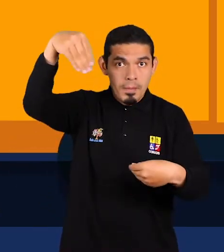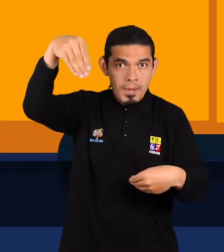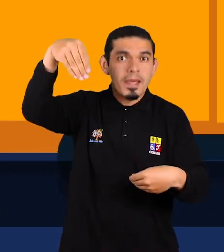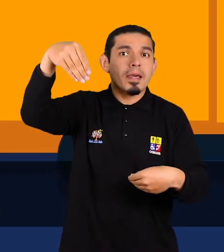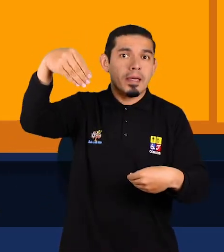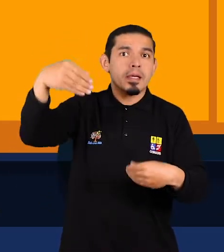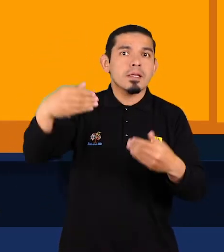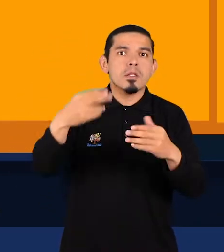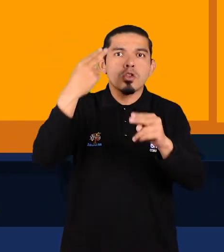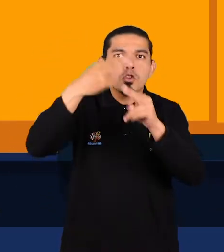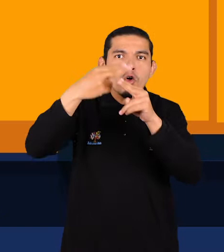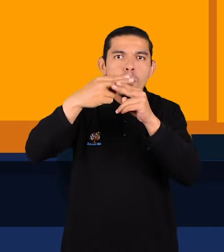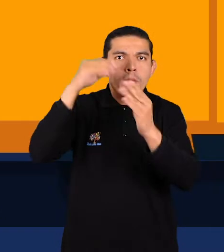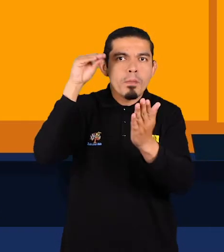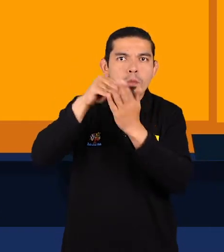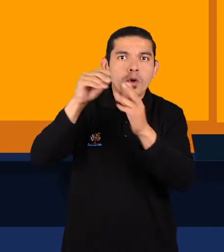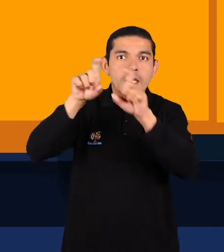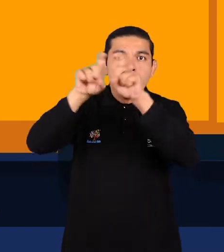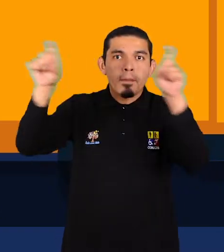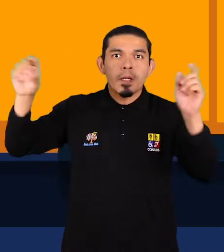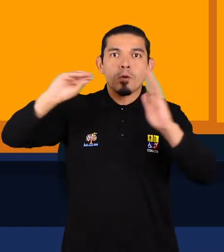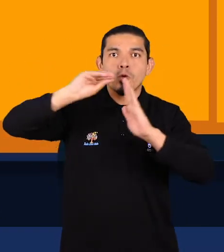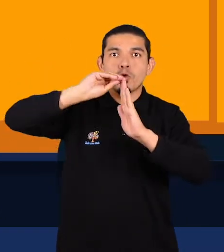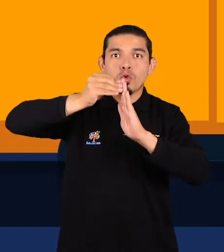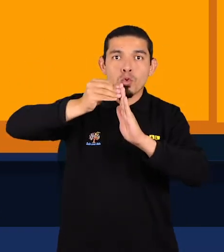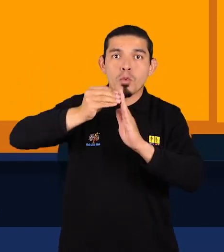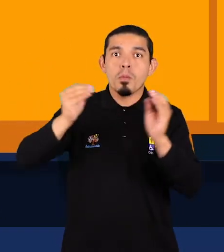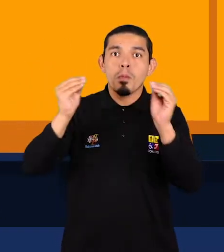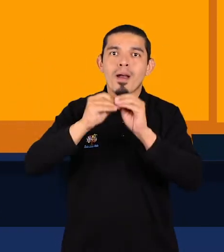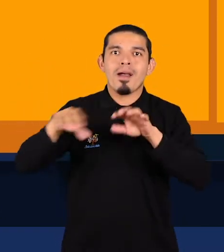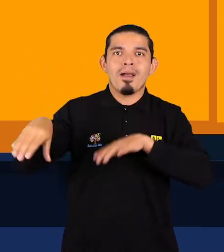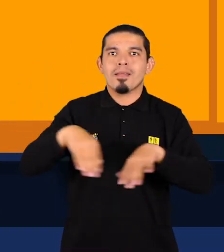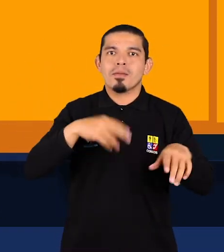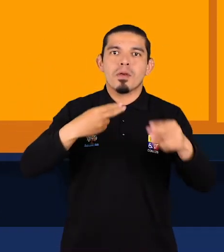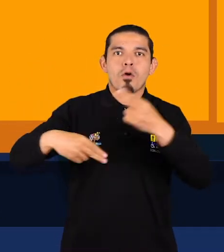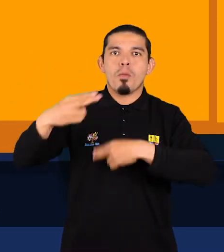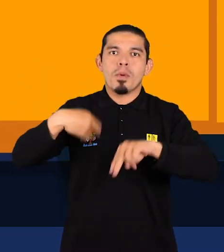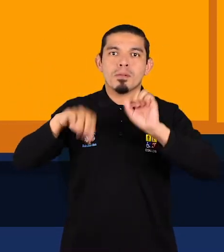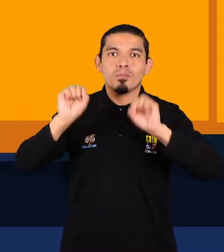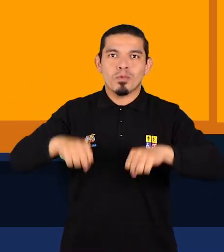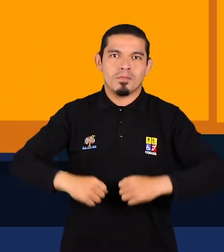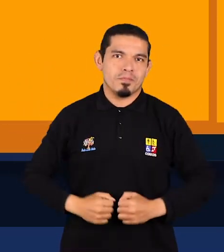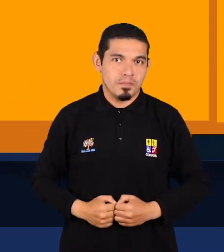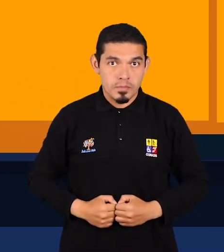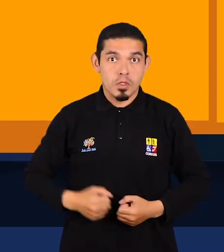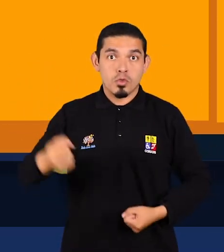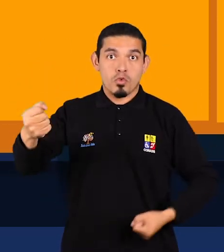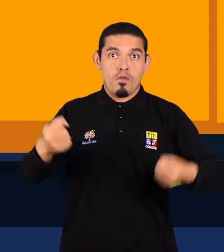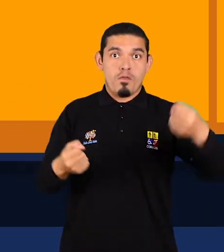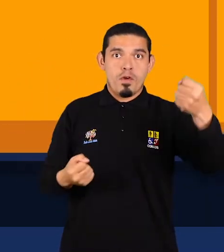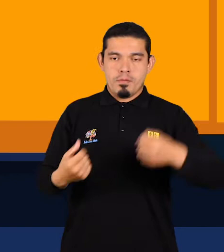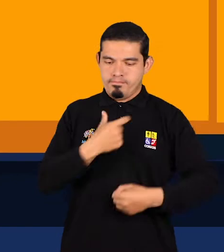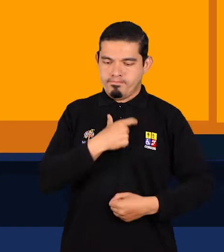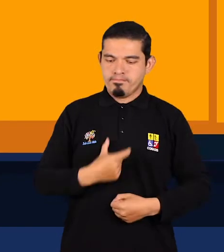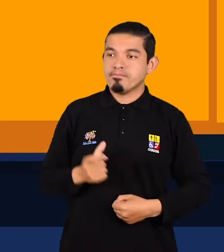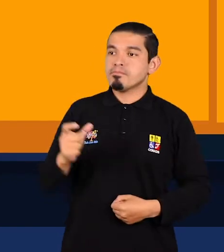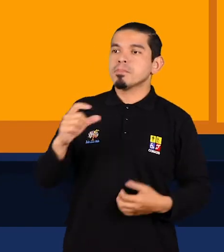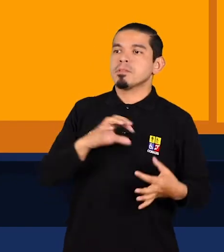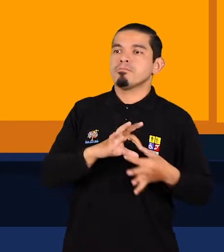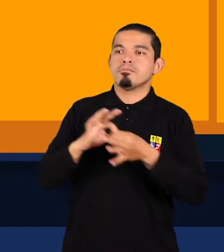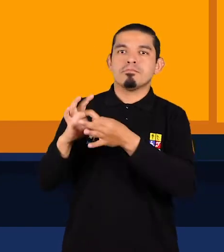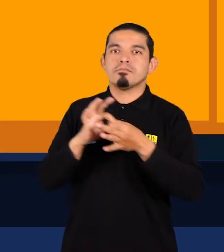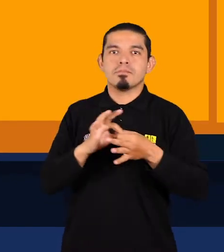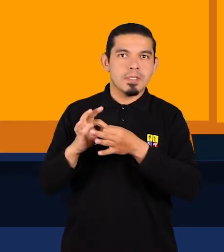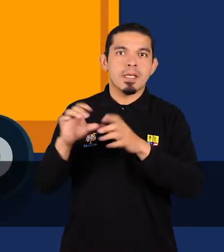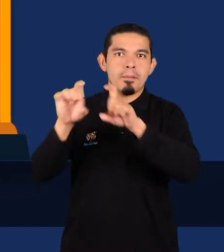constar el nombre de la empresa, del RUC registrado y actividad comercial permitida. El conductor deberá demostrar la relación laboral